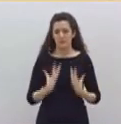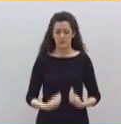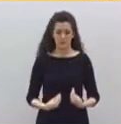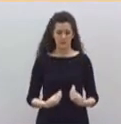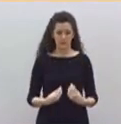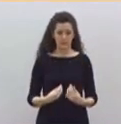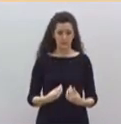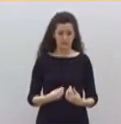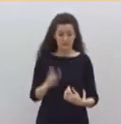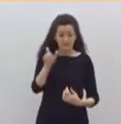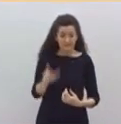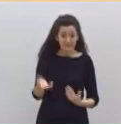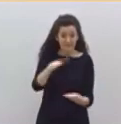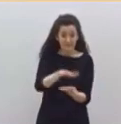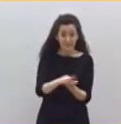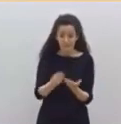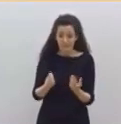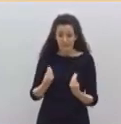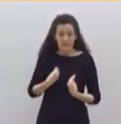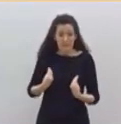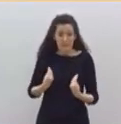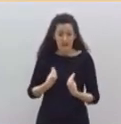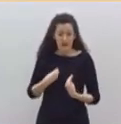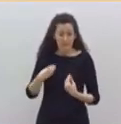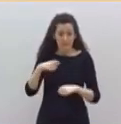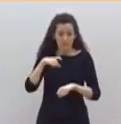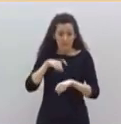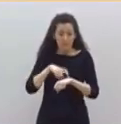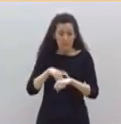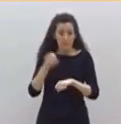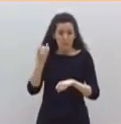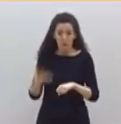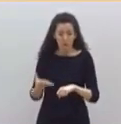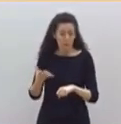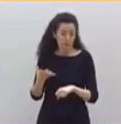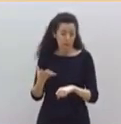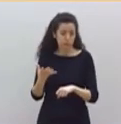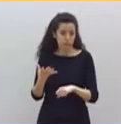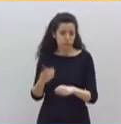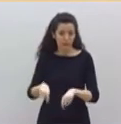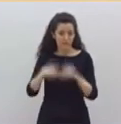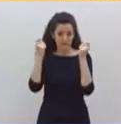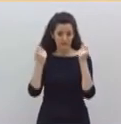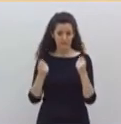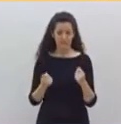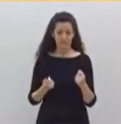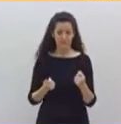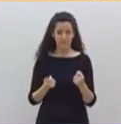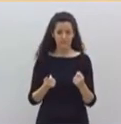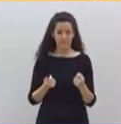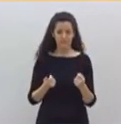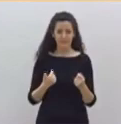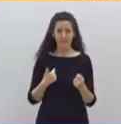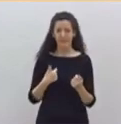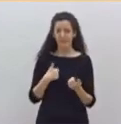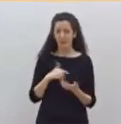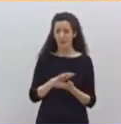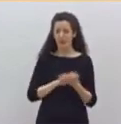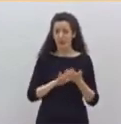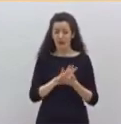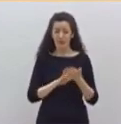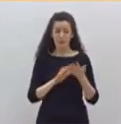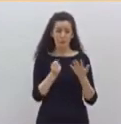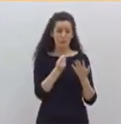siquiera hacer referencia al número de víctimas que hay en España. Y eso no es casual. Y me atrevo a decirle sin